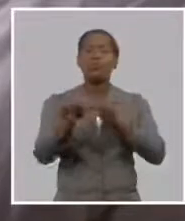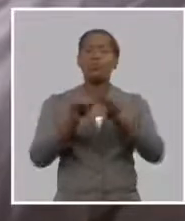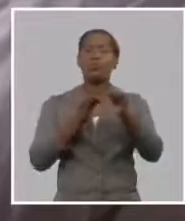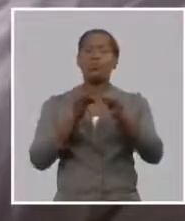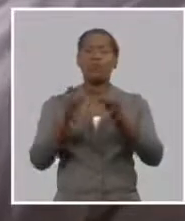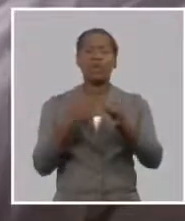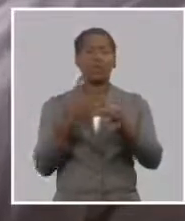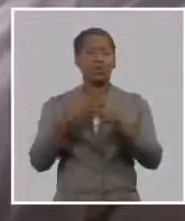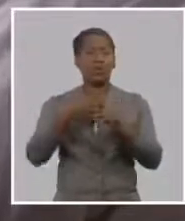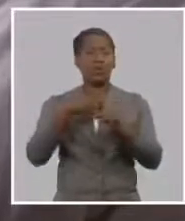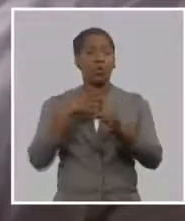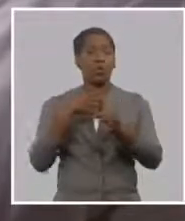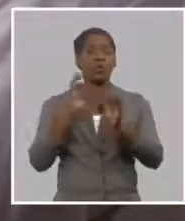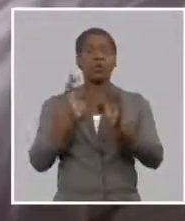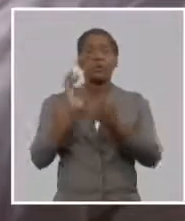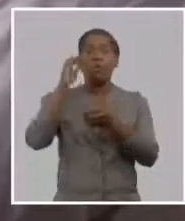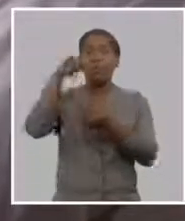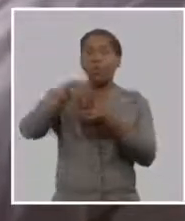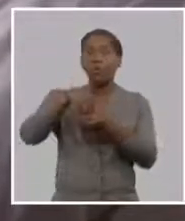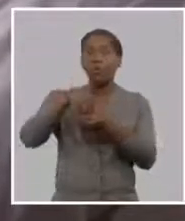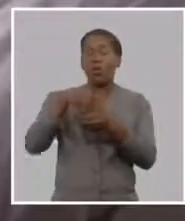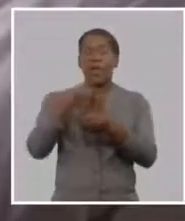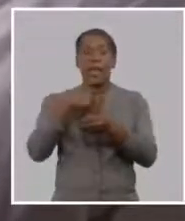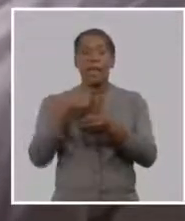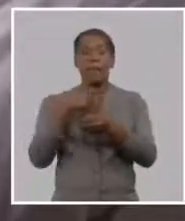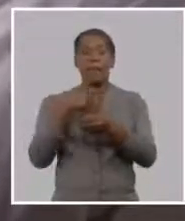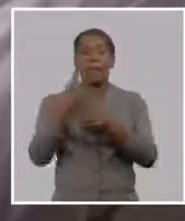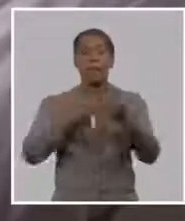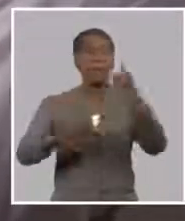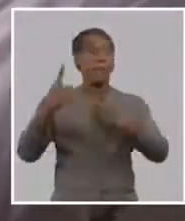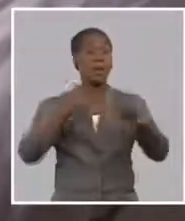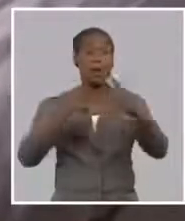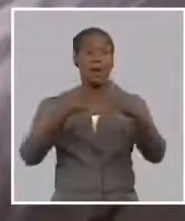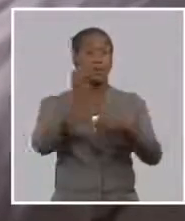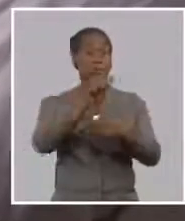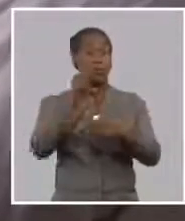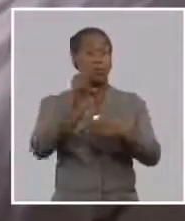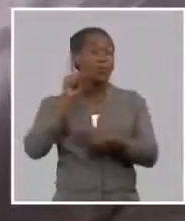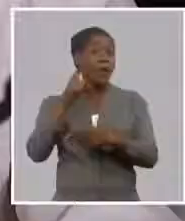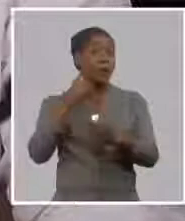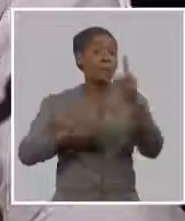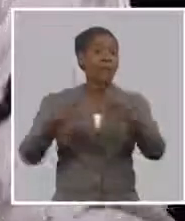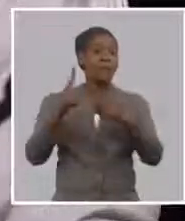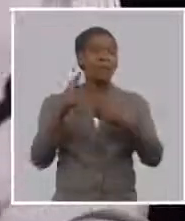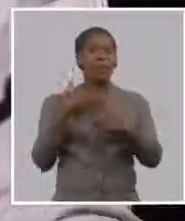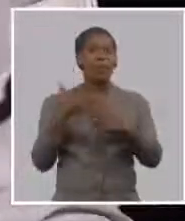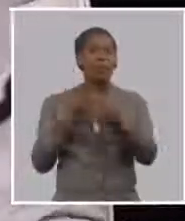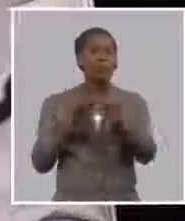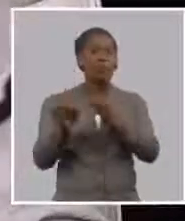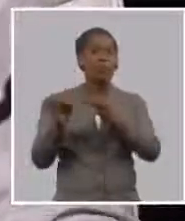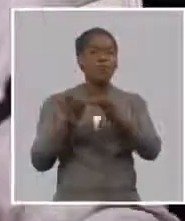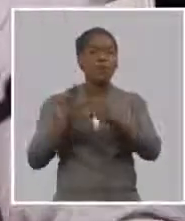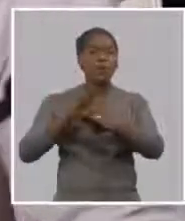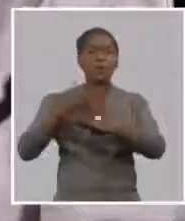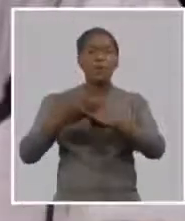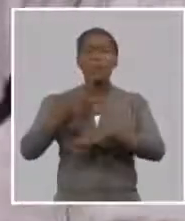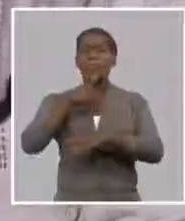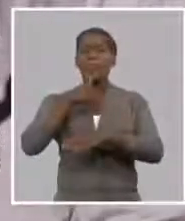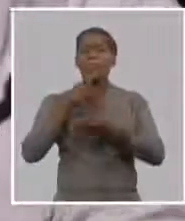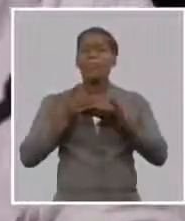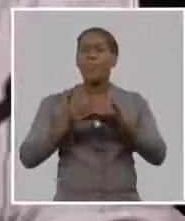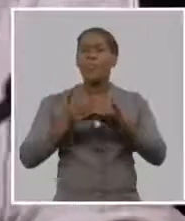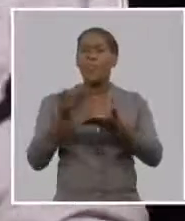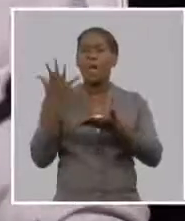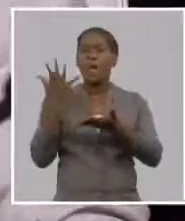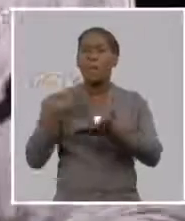país como va dirigida también a fomentar y a cuidar a los productores agropecuarios si Randy ante